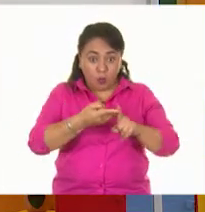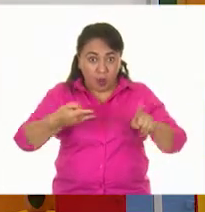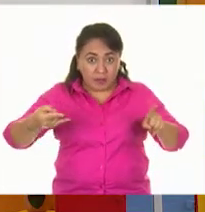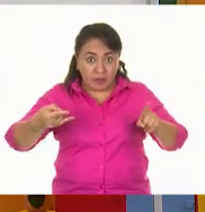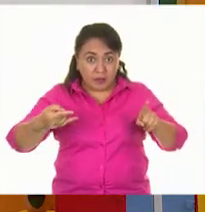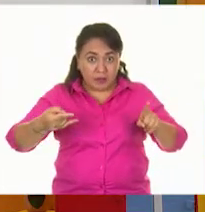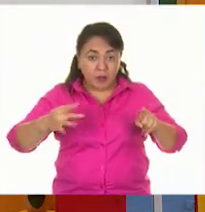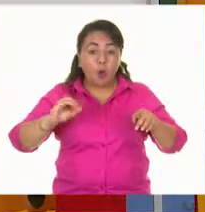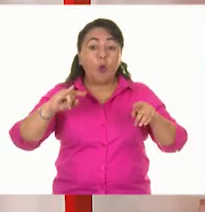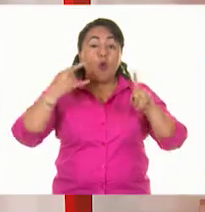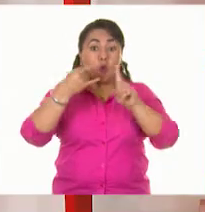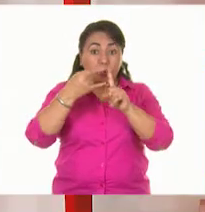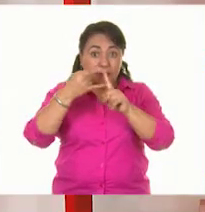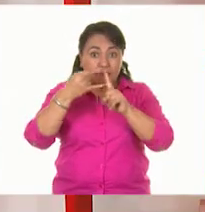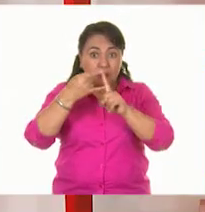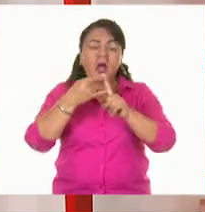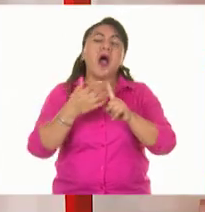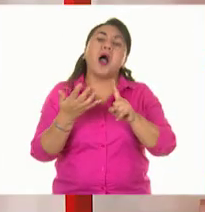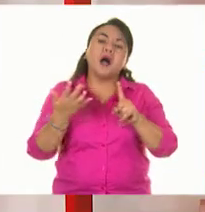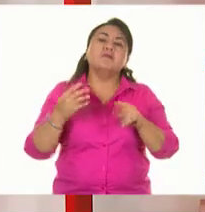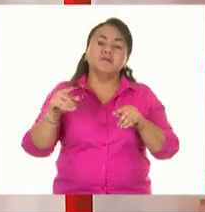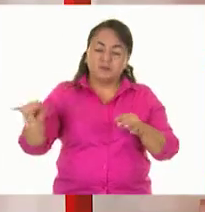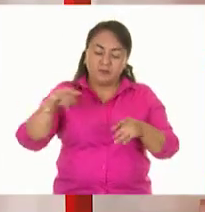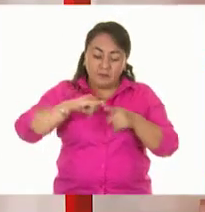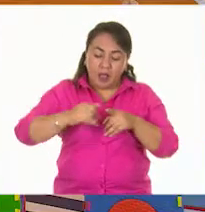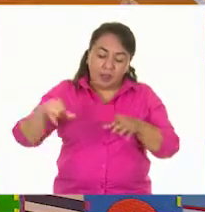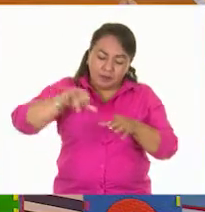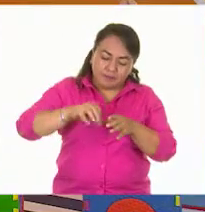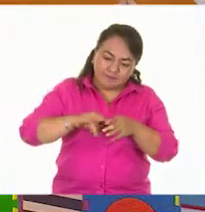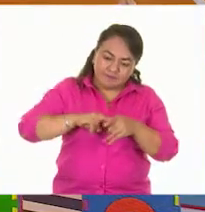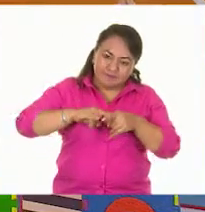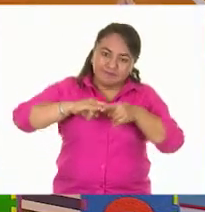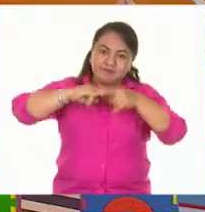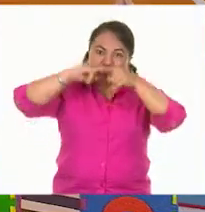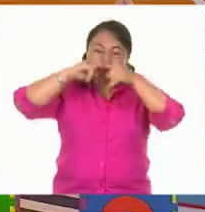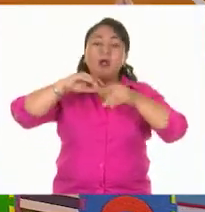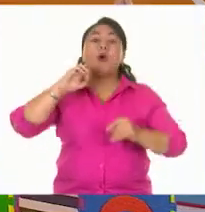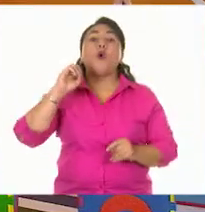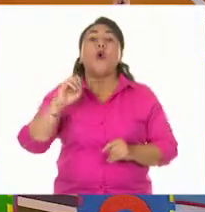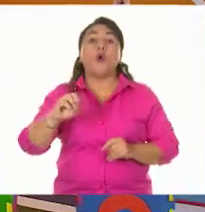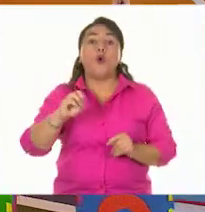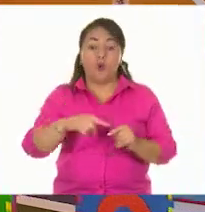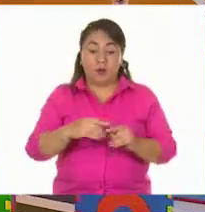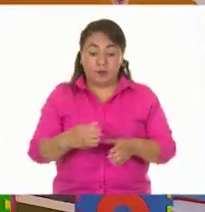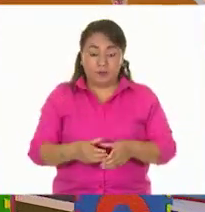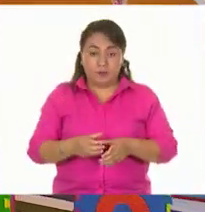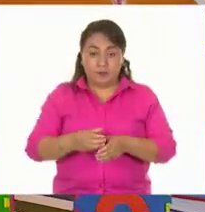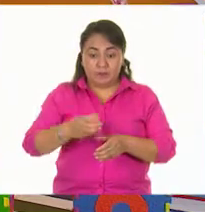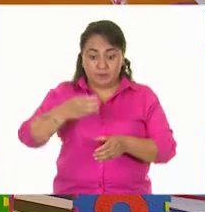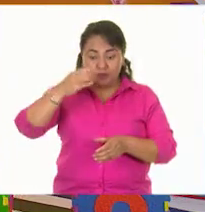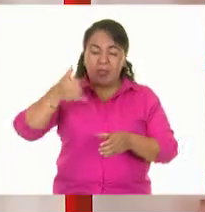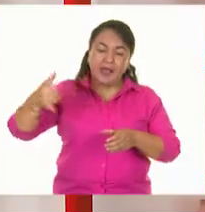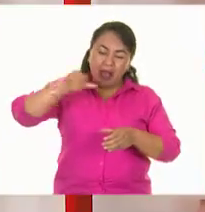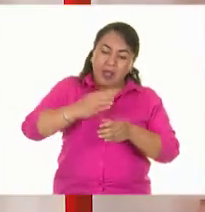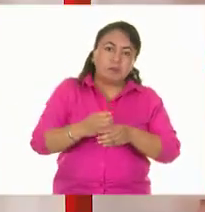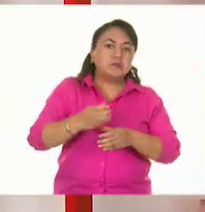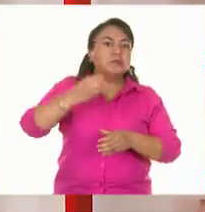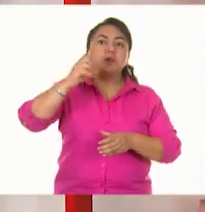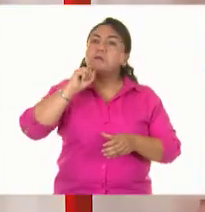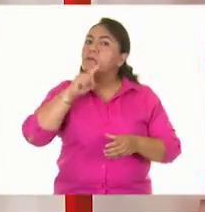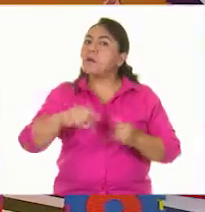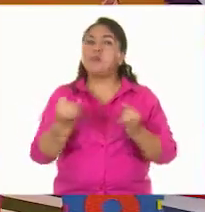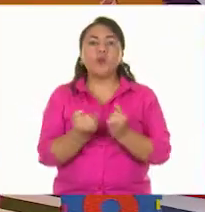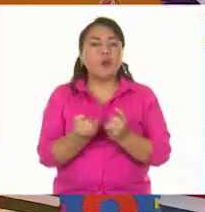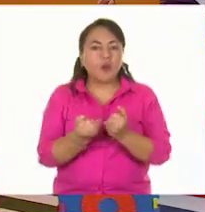¿de qué forma va a ser el líquido? Cuadrado. ¿Y si el recipiente tiene forma cilíndrica? Va a ser cilíndrico.